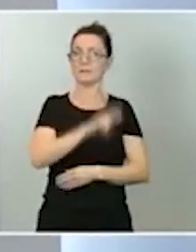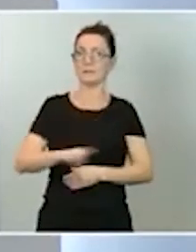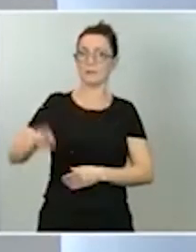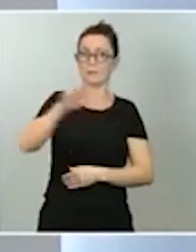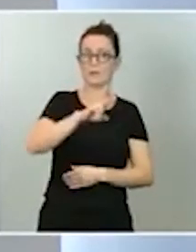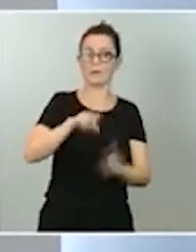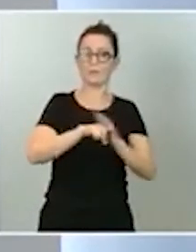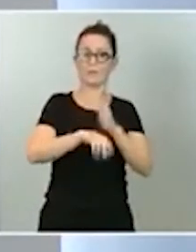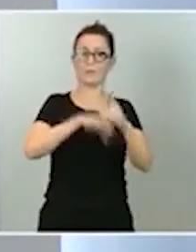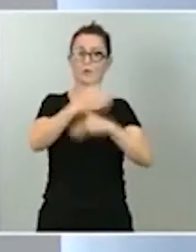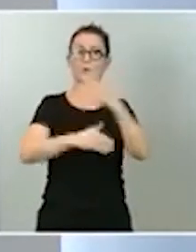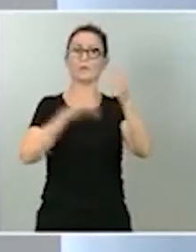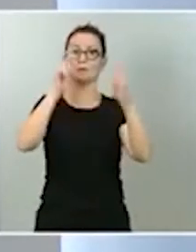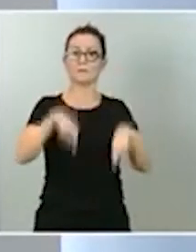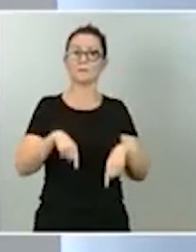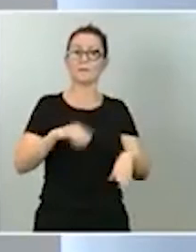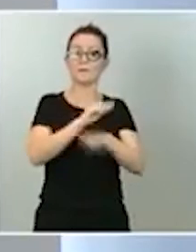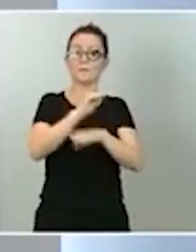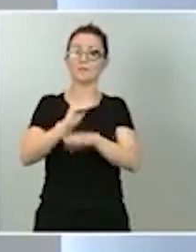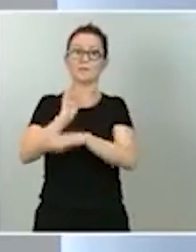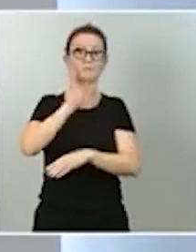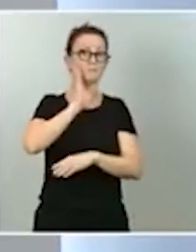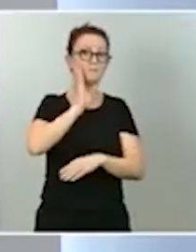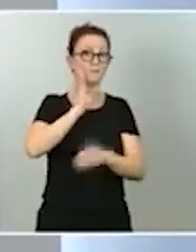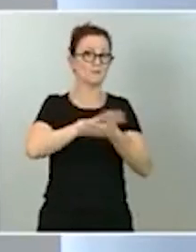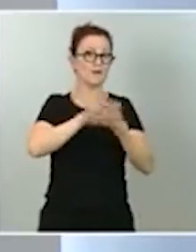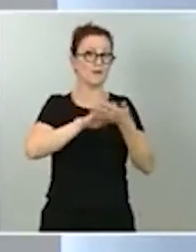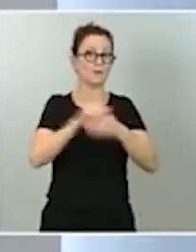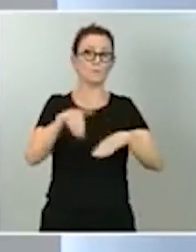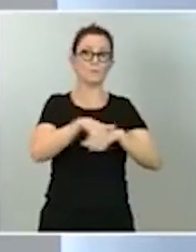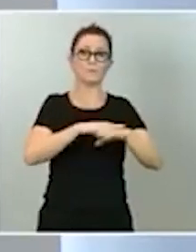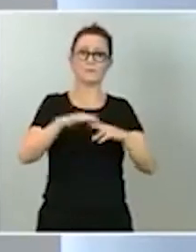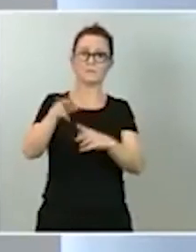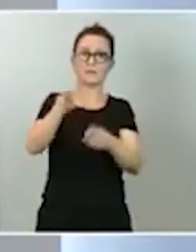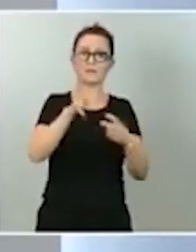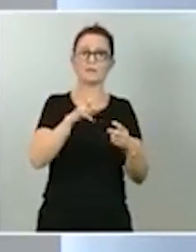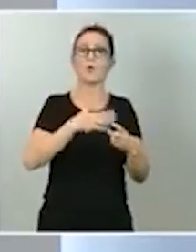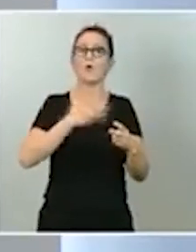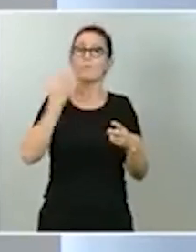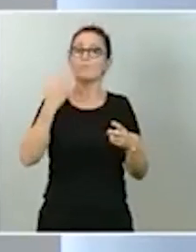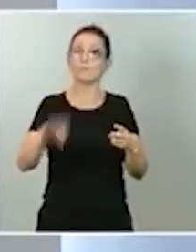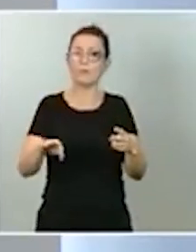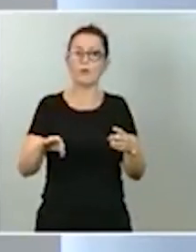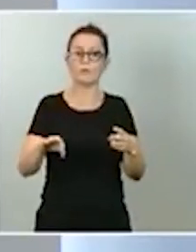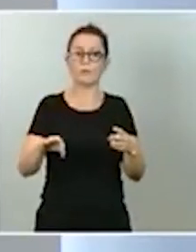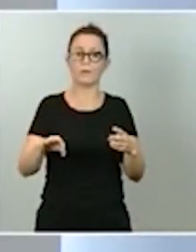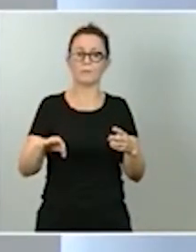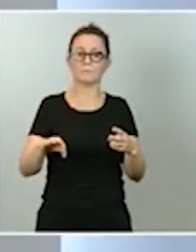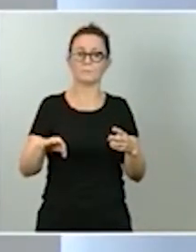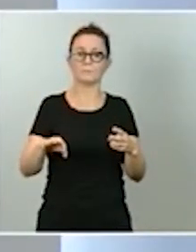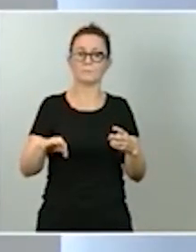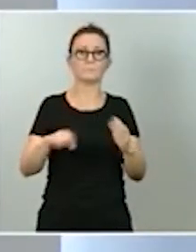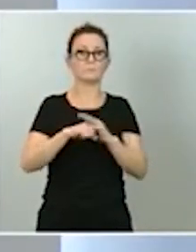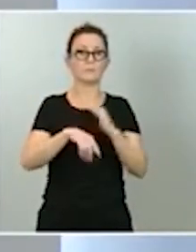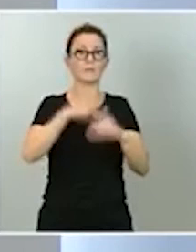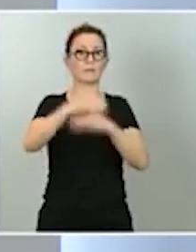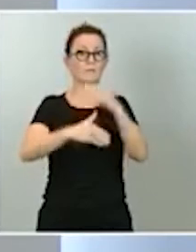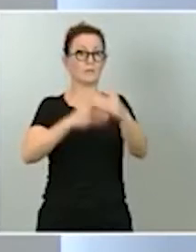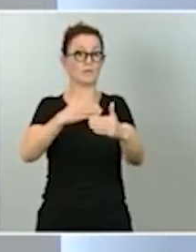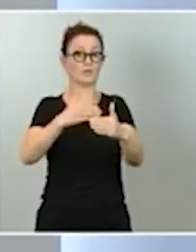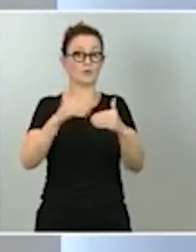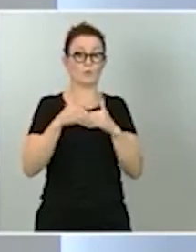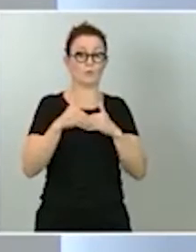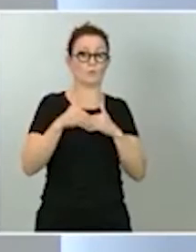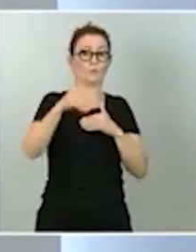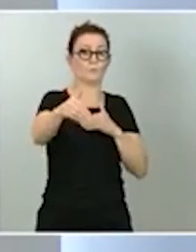volumen de inversiones al que se ha referido la ministra de Hacienda podría aumentar el crecimiento potencial, es decir, el crecimiento a largo plazo de la